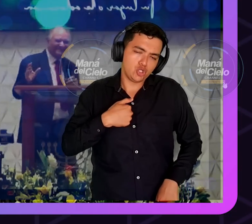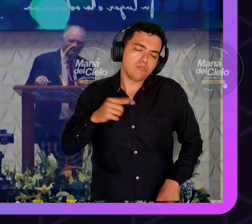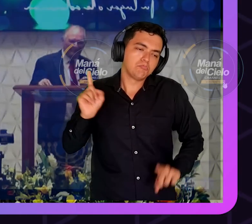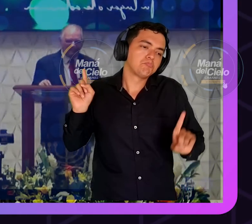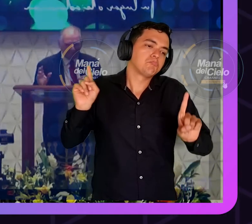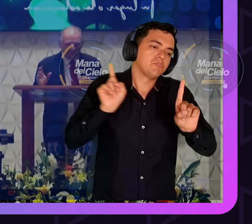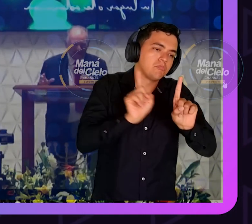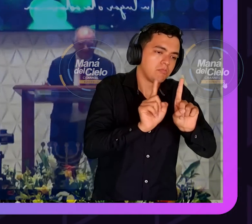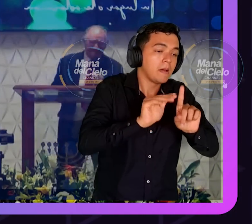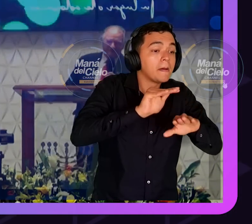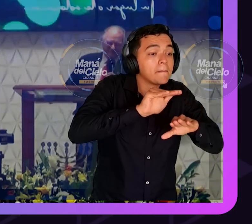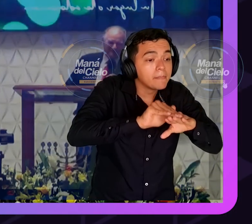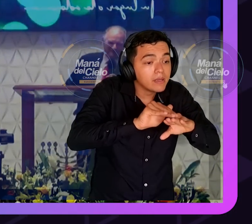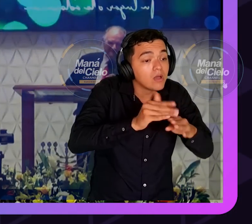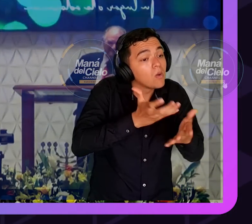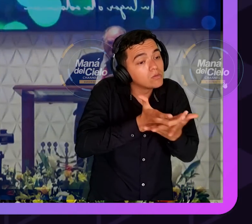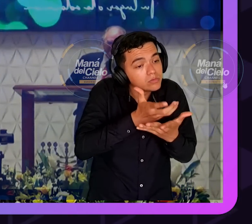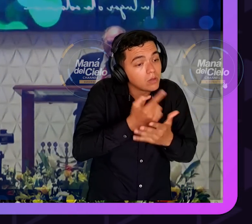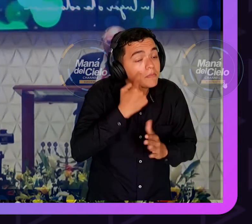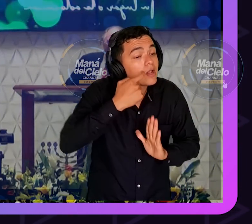vamos a mirar bien, estás mirando mal.